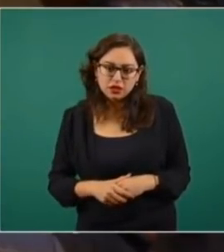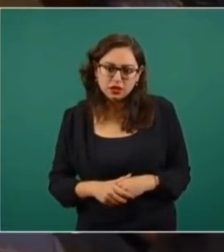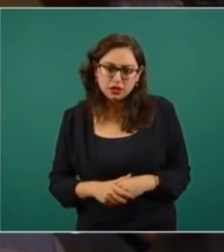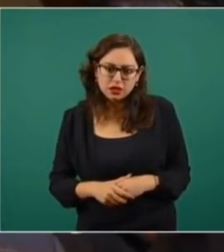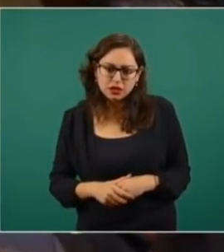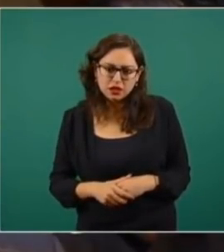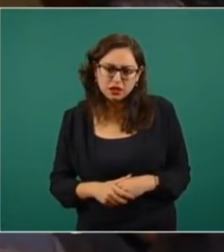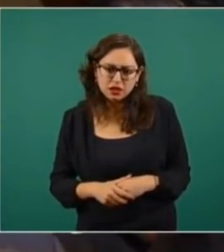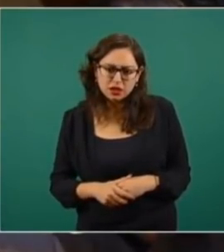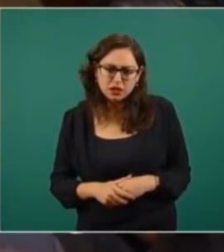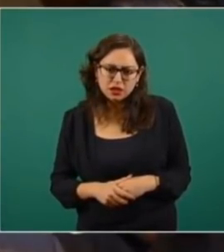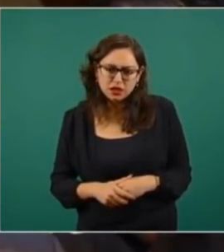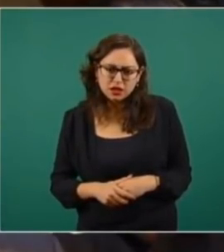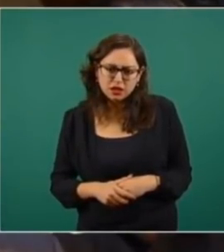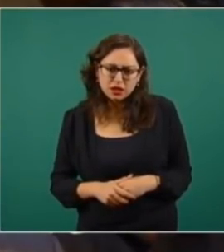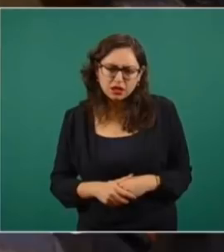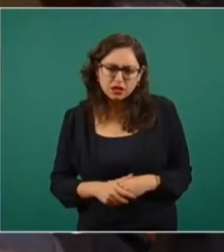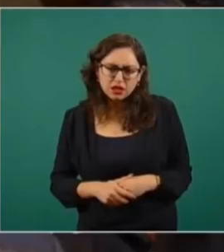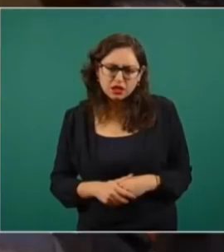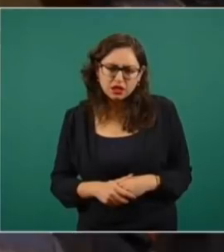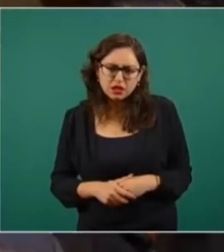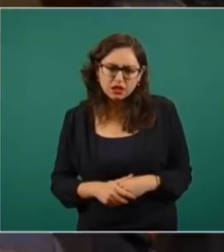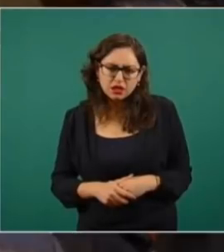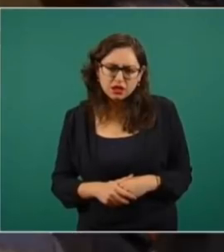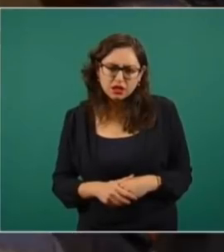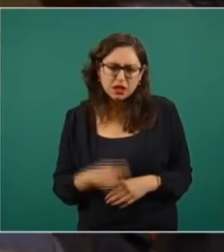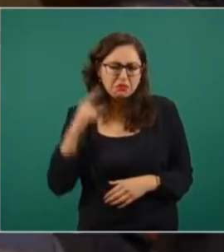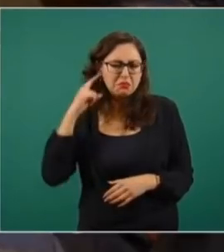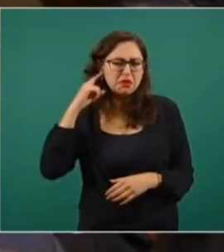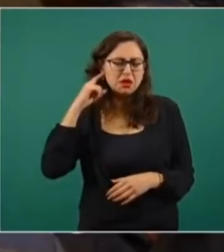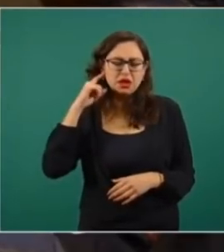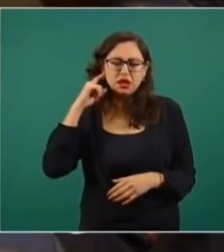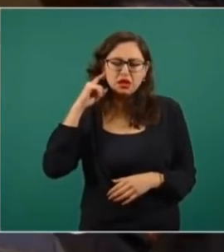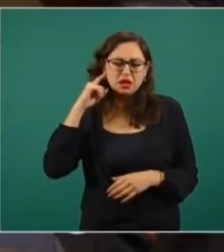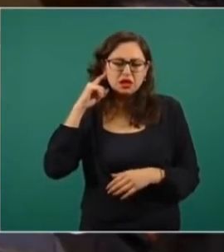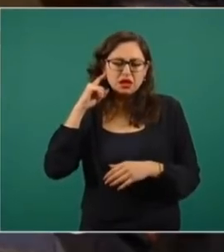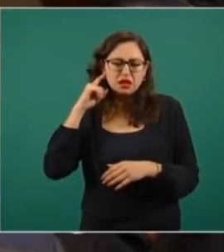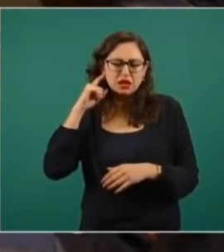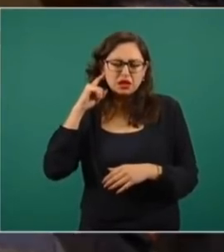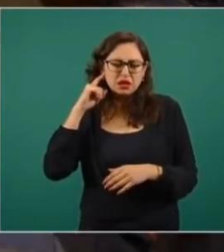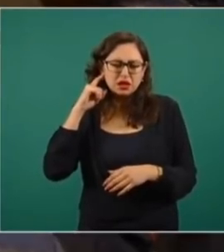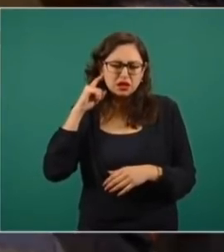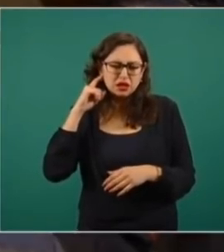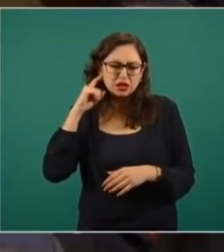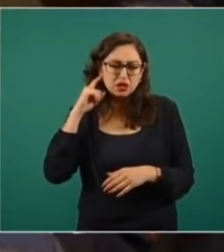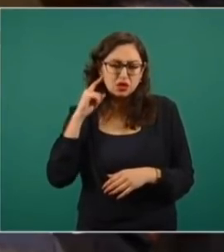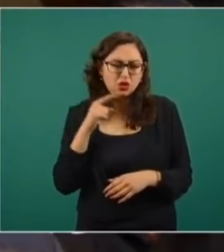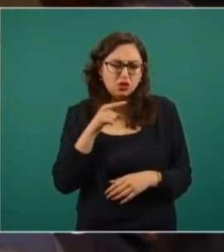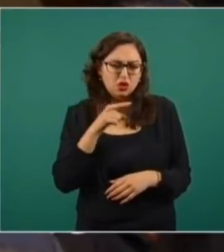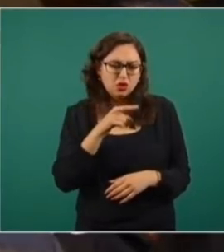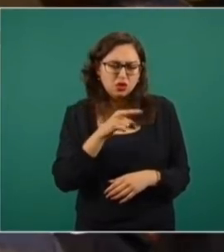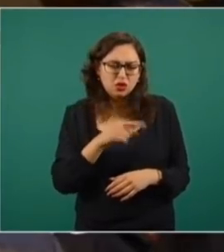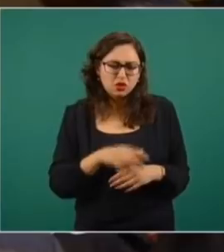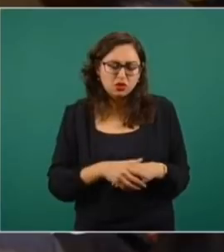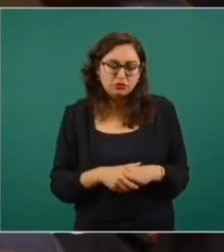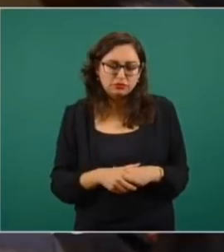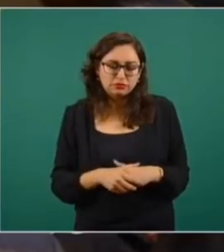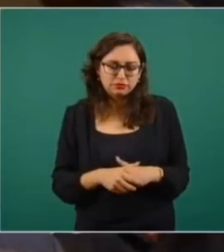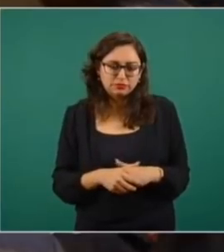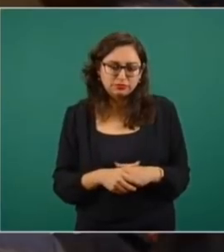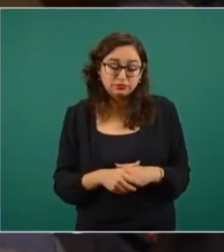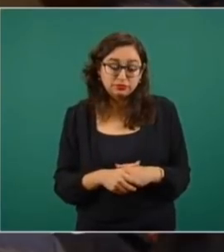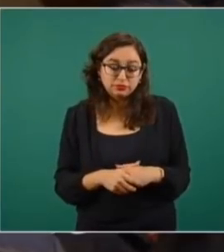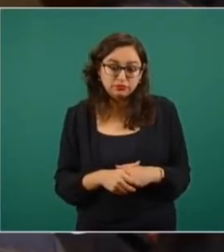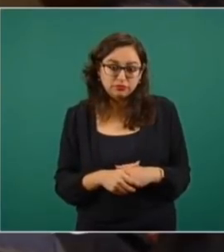que estés jugando así por dinero. No, no se trata dinero. ética profesional. No te repito. ética profesional. Nada más que te